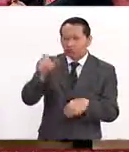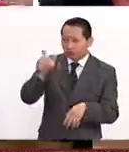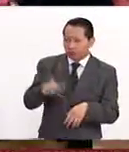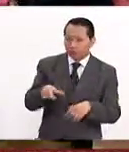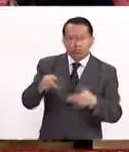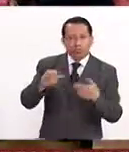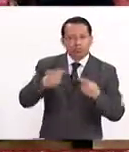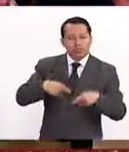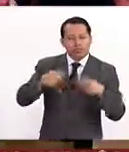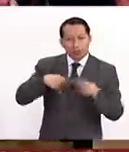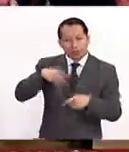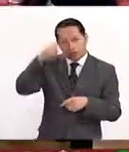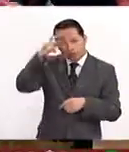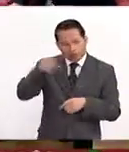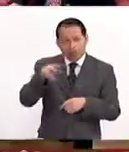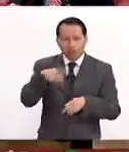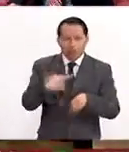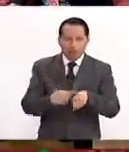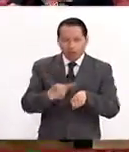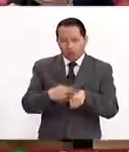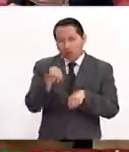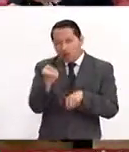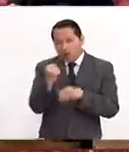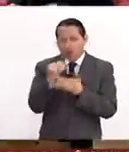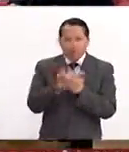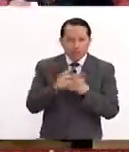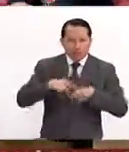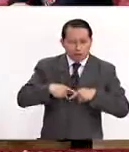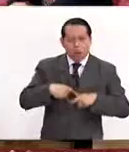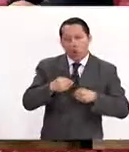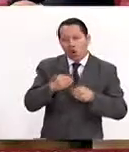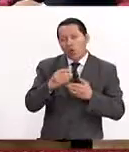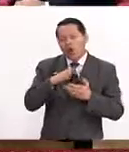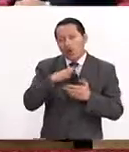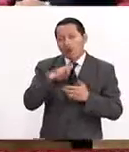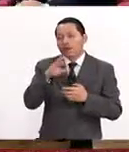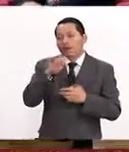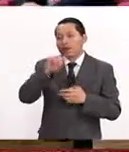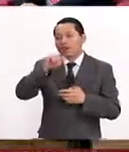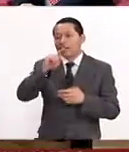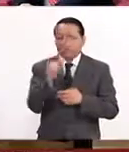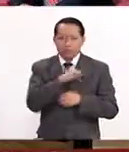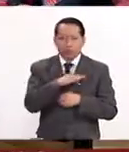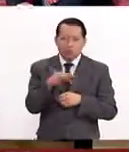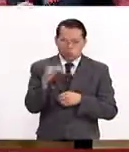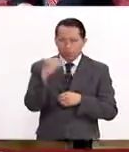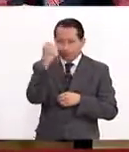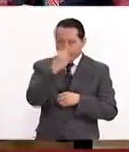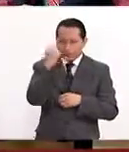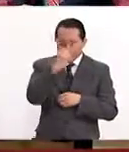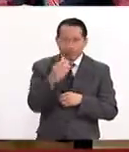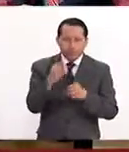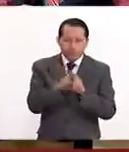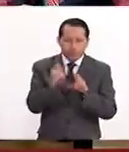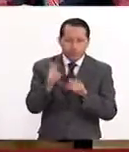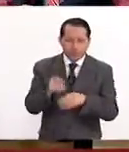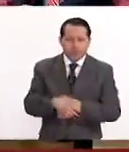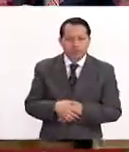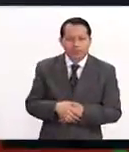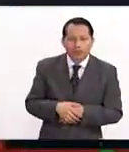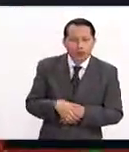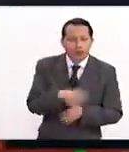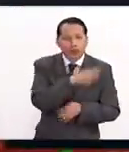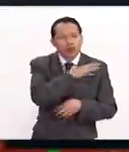padecimientos y nuestra costumbre de ir al médico con los foniatras. Sí, en general en el mundo